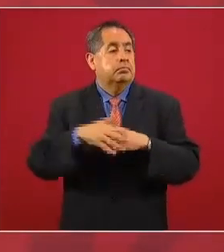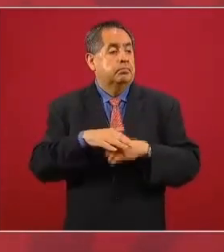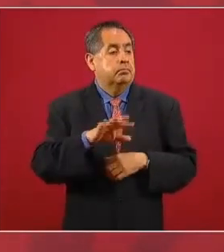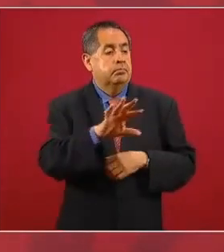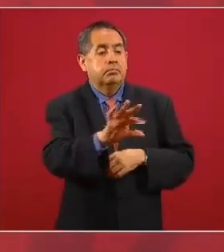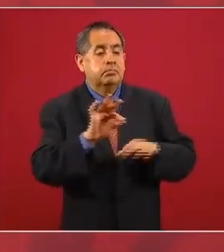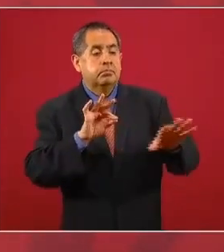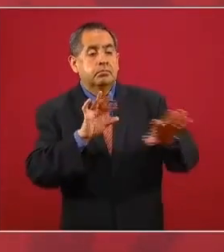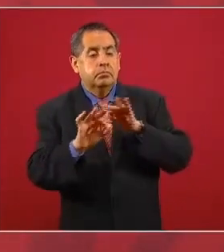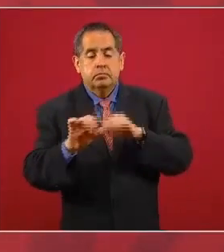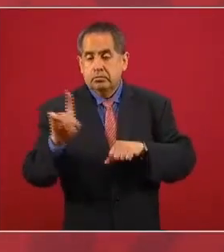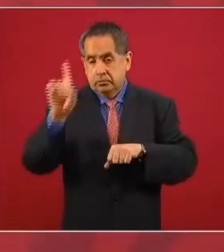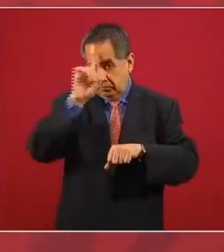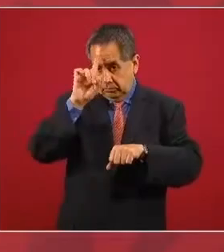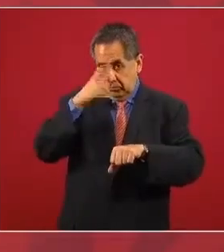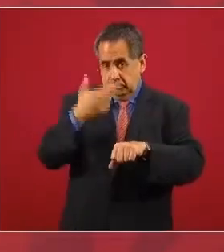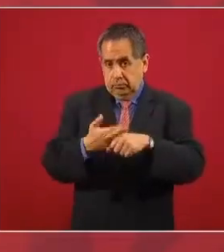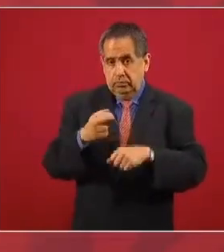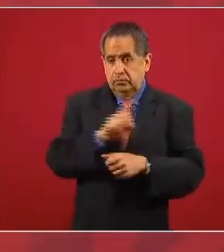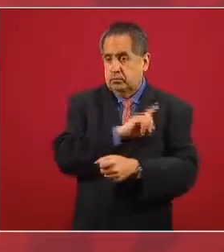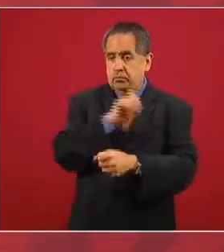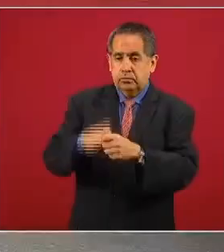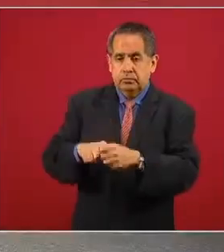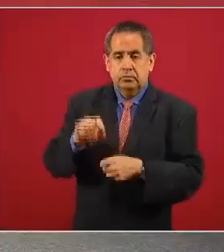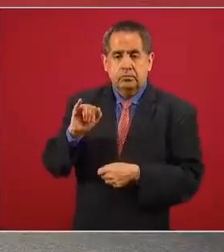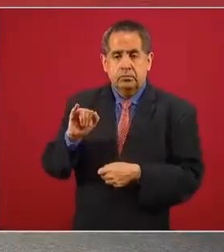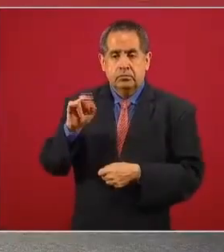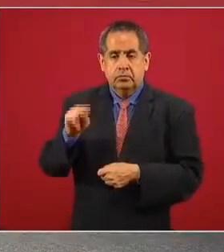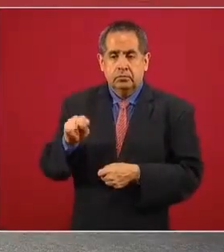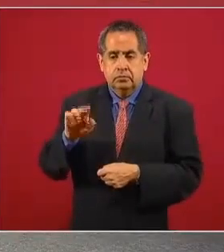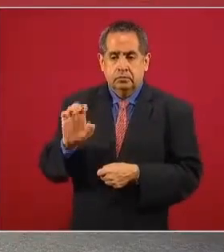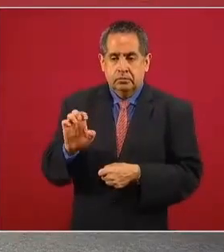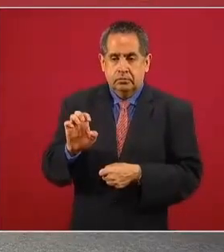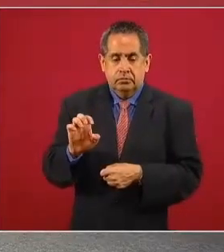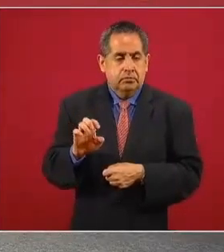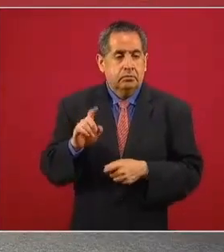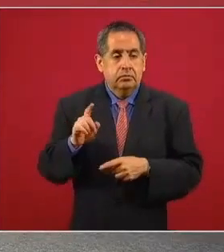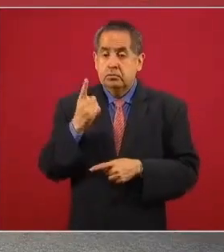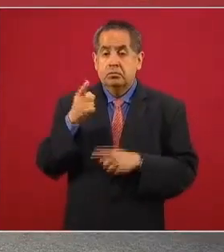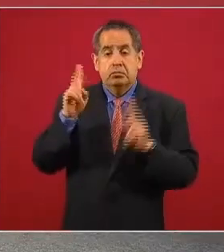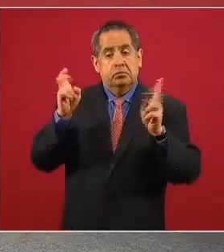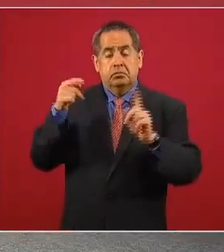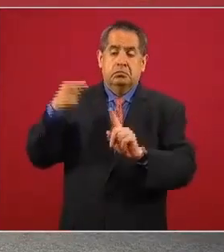a formar parte del Consejo del INE.